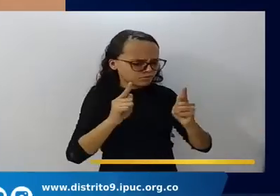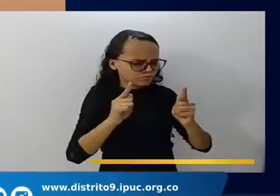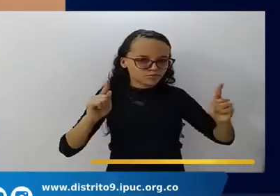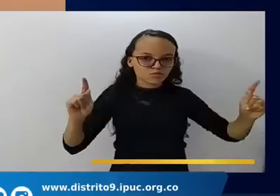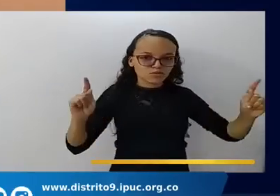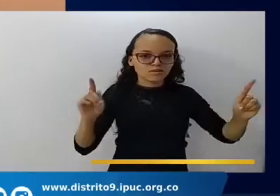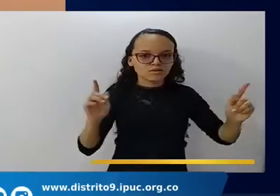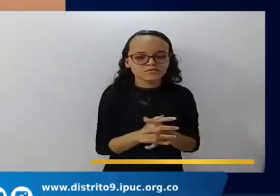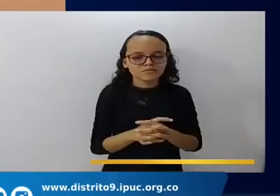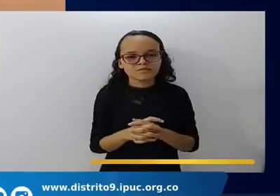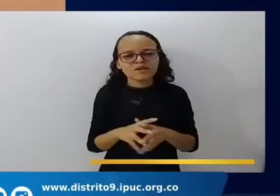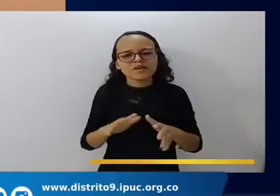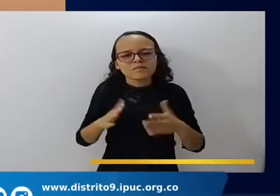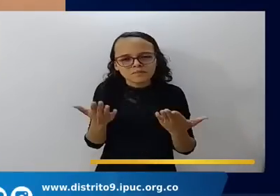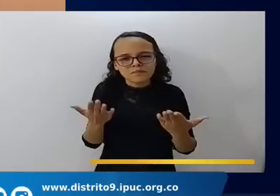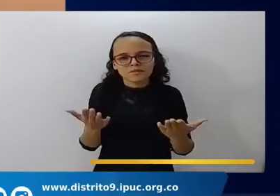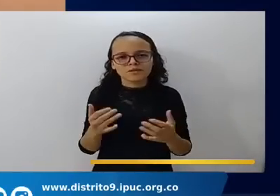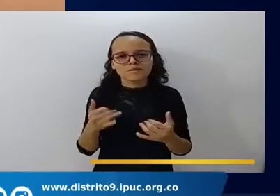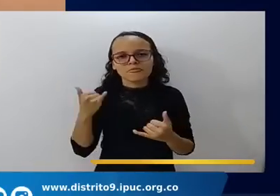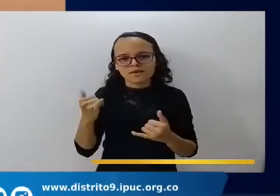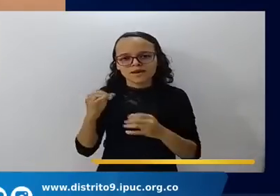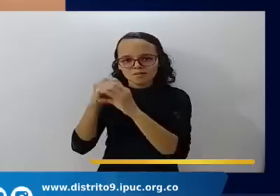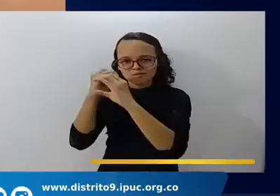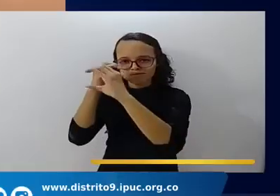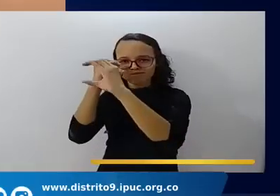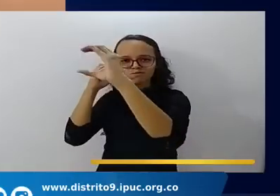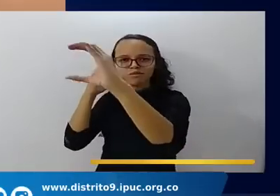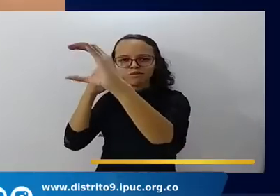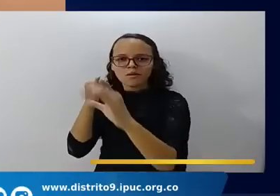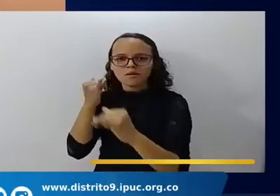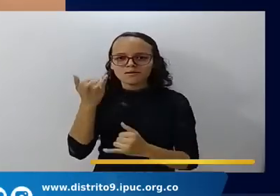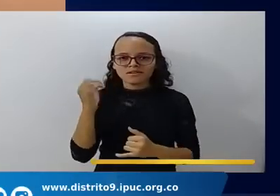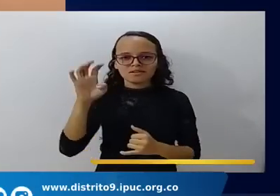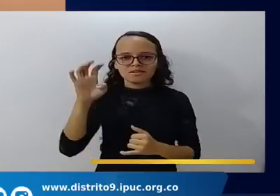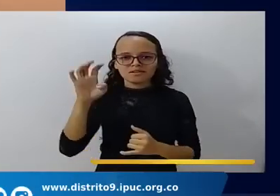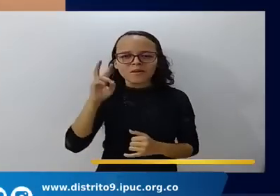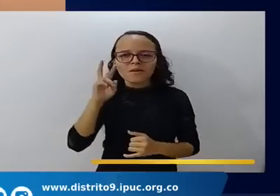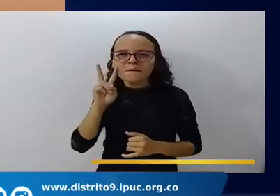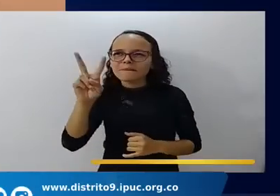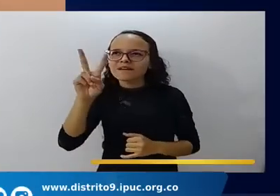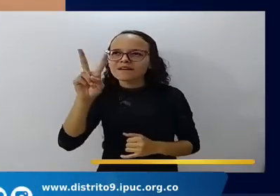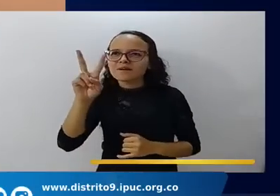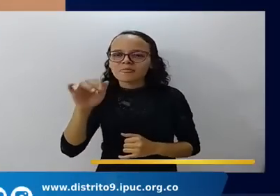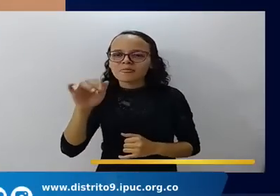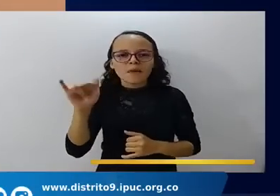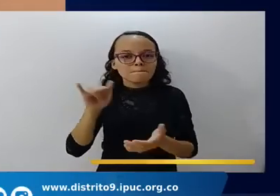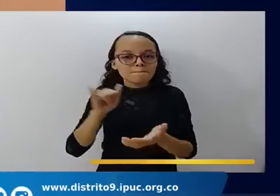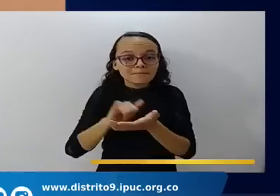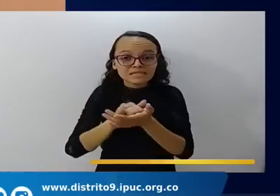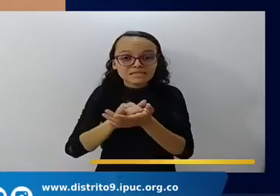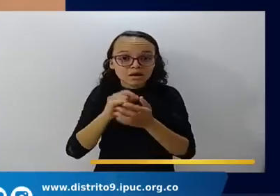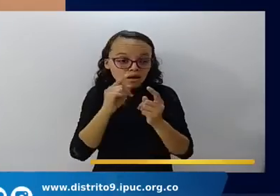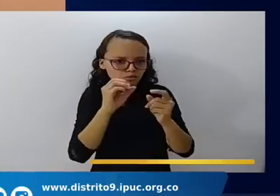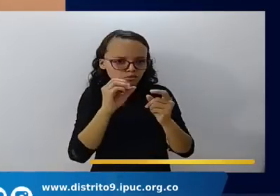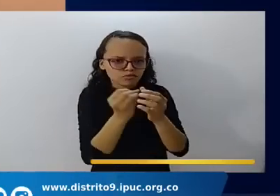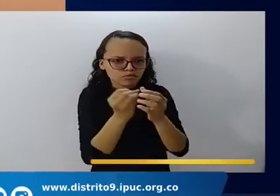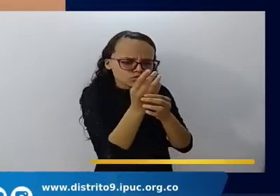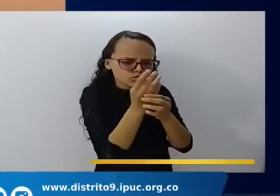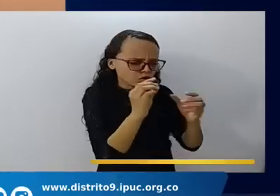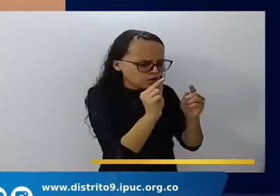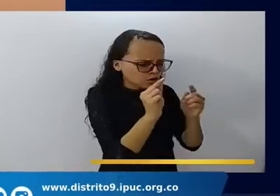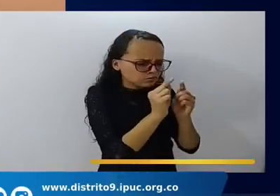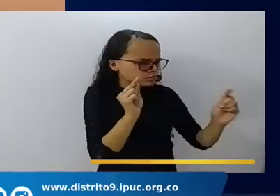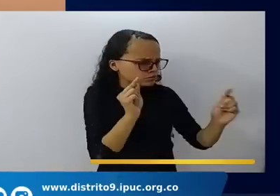distancia, el telescopio Jane Webb podrá ver la misma luz de la vela 100